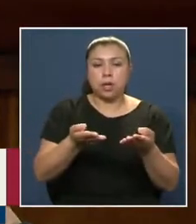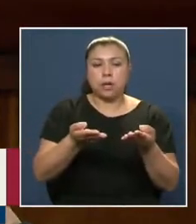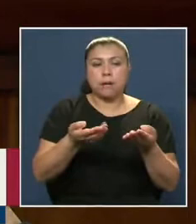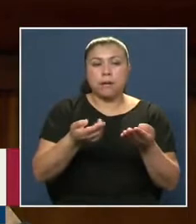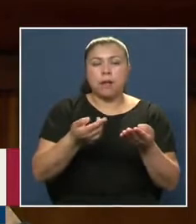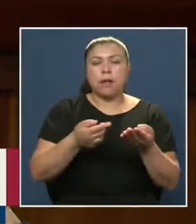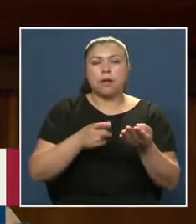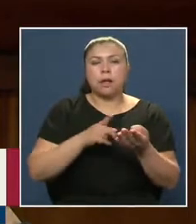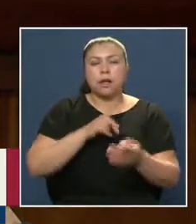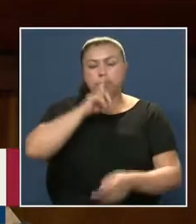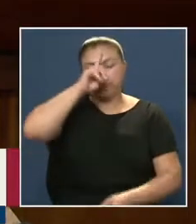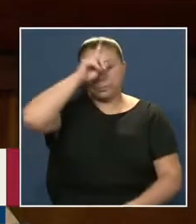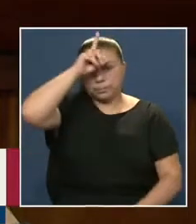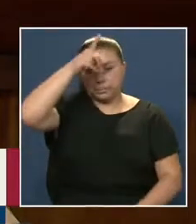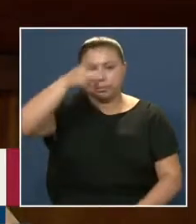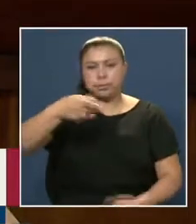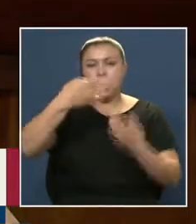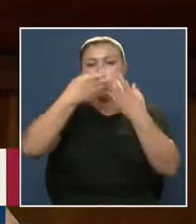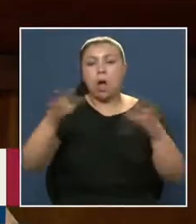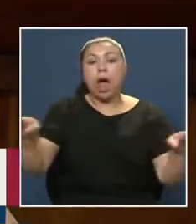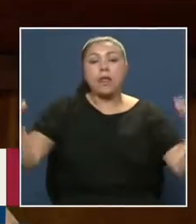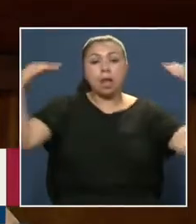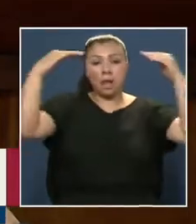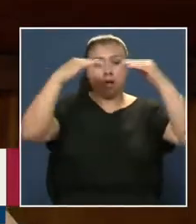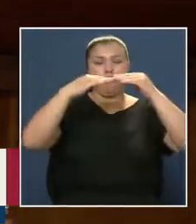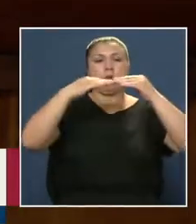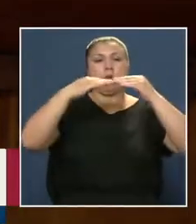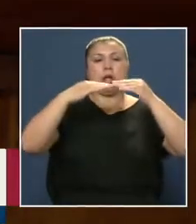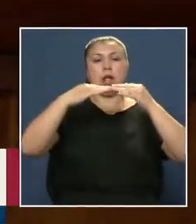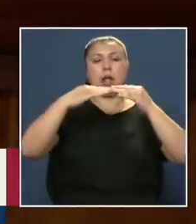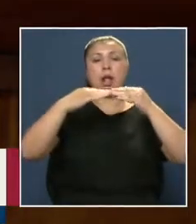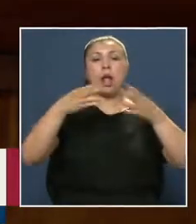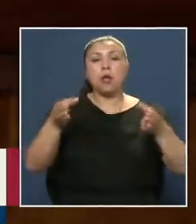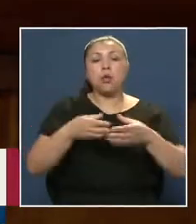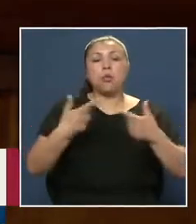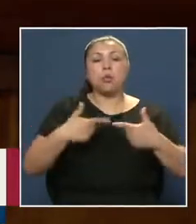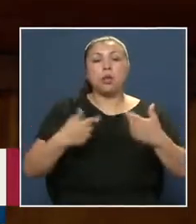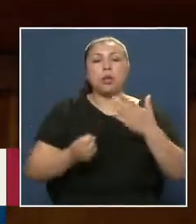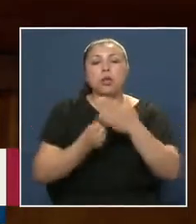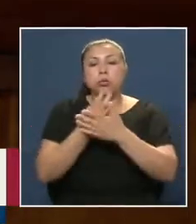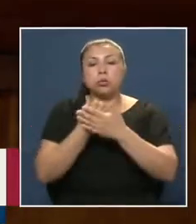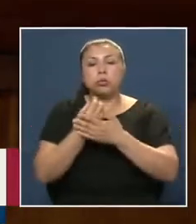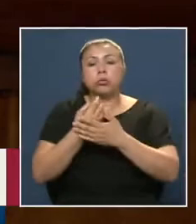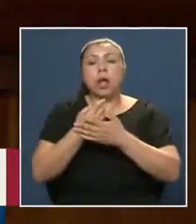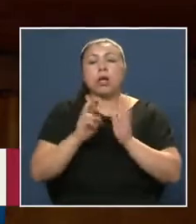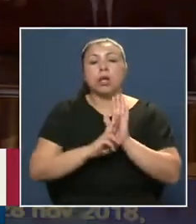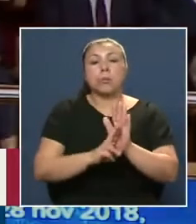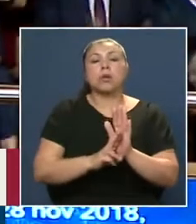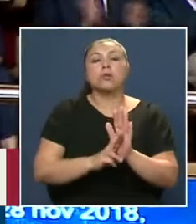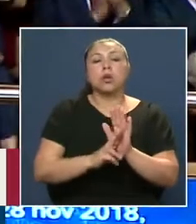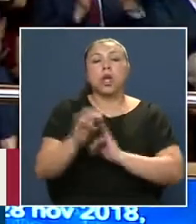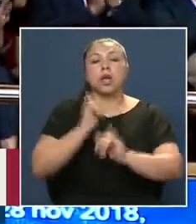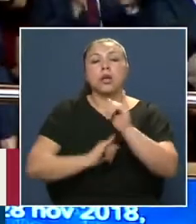Esa tradición Del liberalismo Igualitario Que el partido Radical Representó En gran medida En el siglo XX Muchas gracias